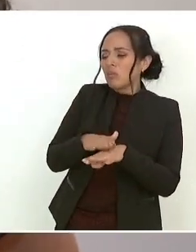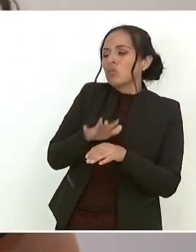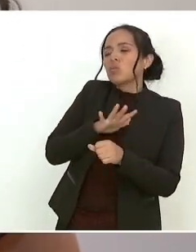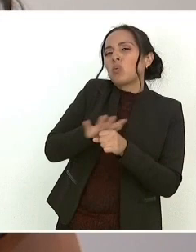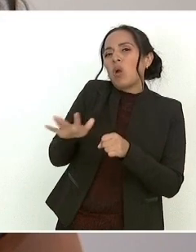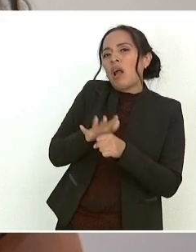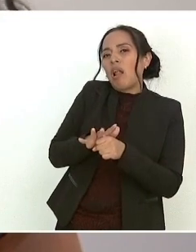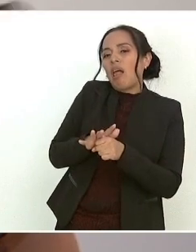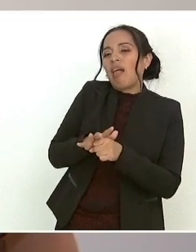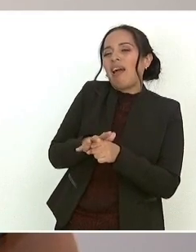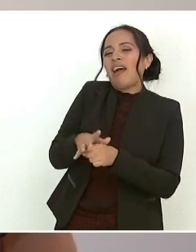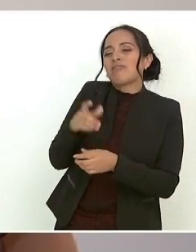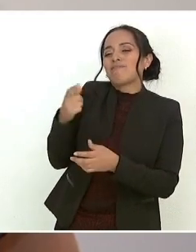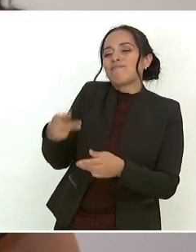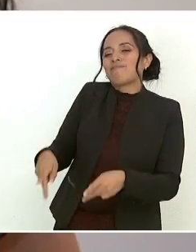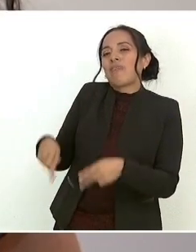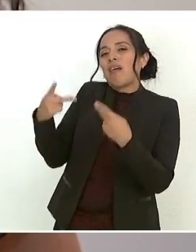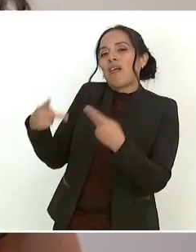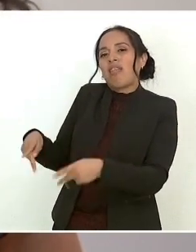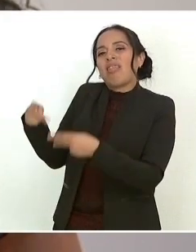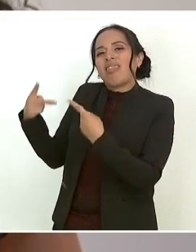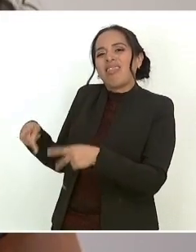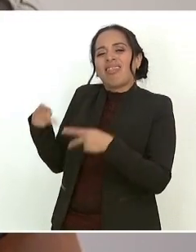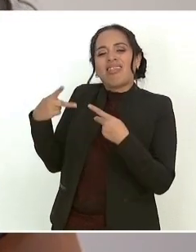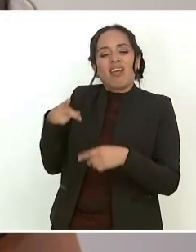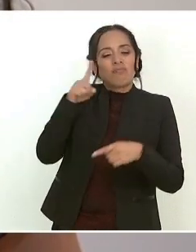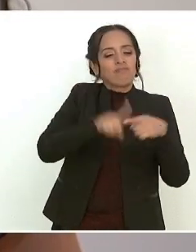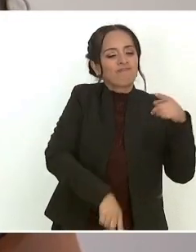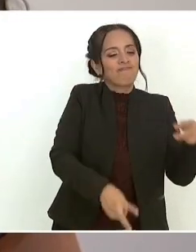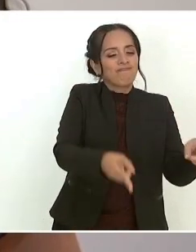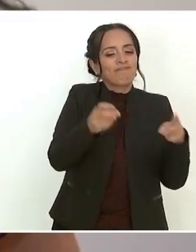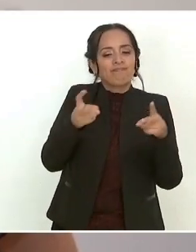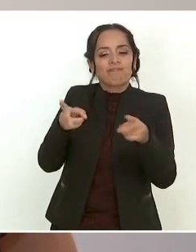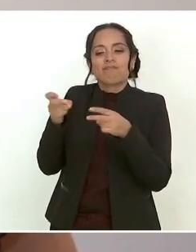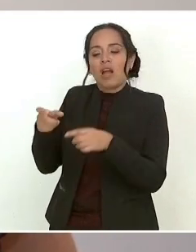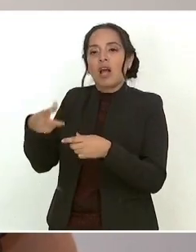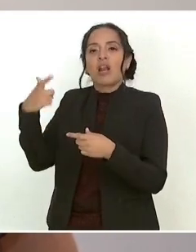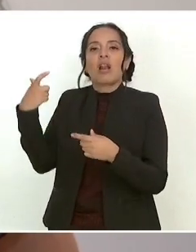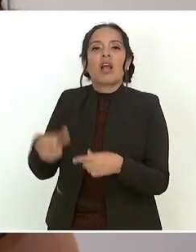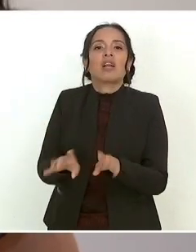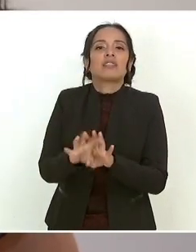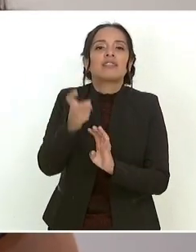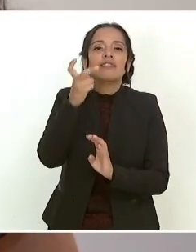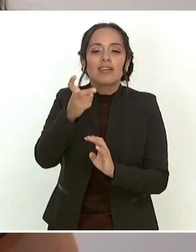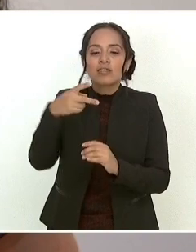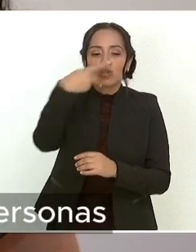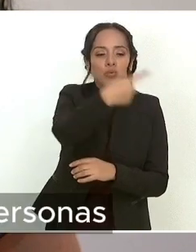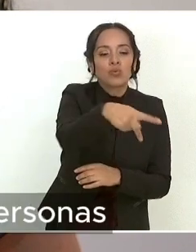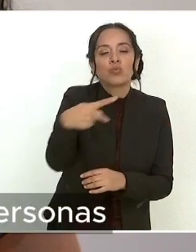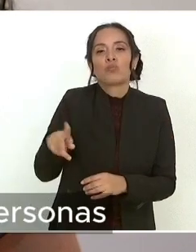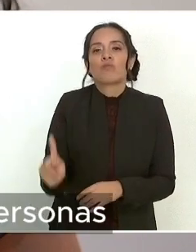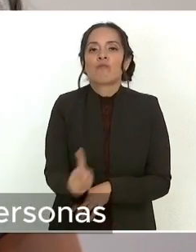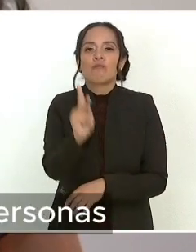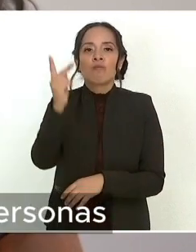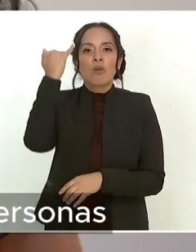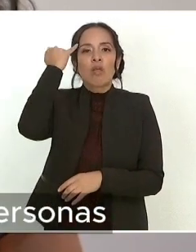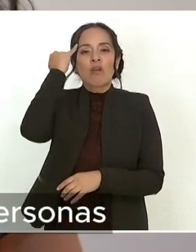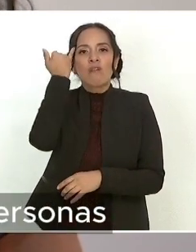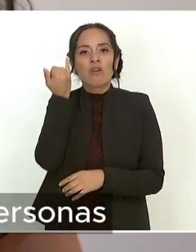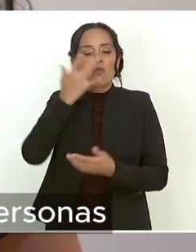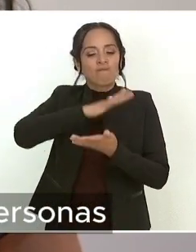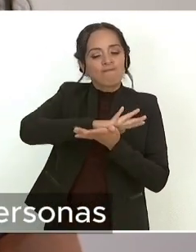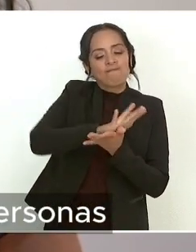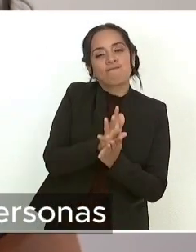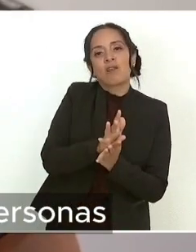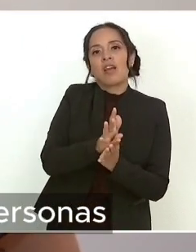el lucro a toda costa, el despojo de las riquezas que le pertenecen a la gente y la violación a